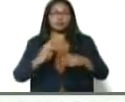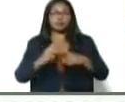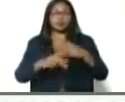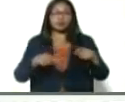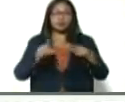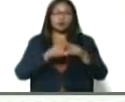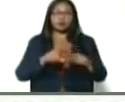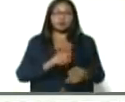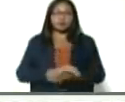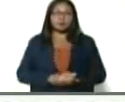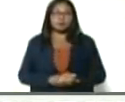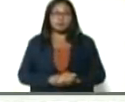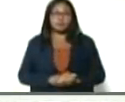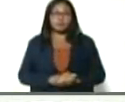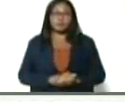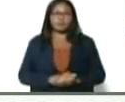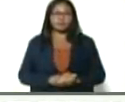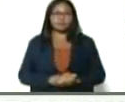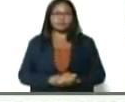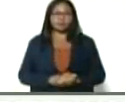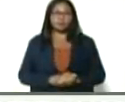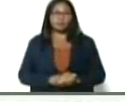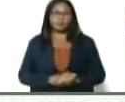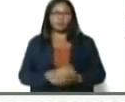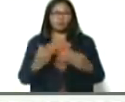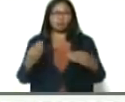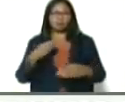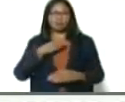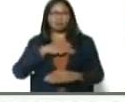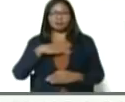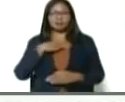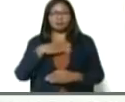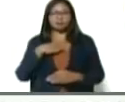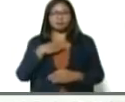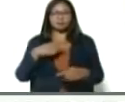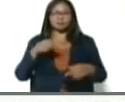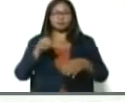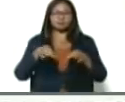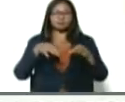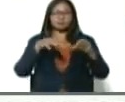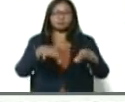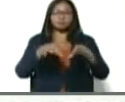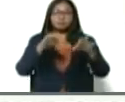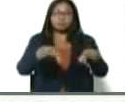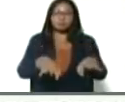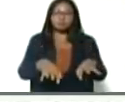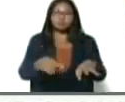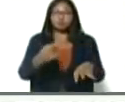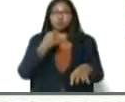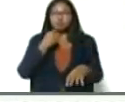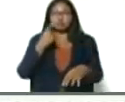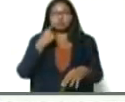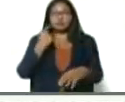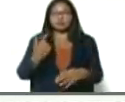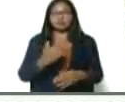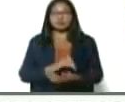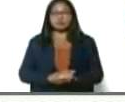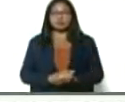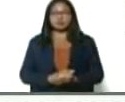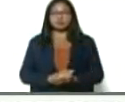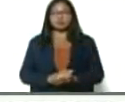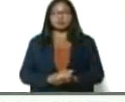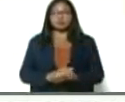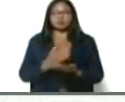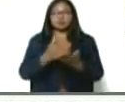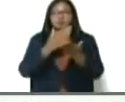productiva, con la gran misión agro Venezuela, de verdad, tengo que decirle, nunca